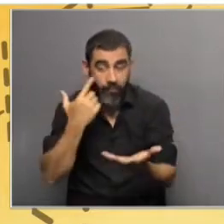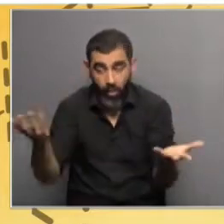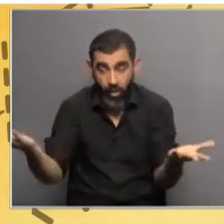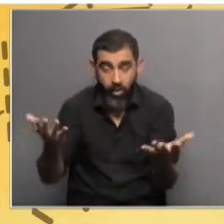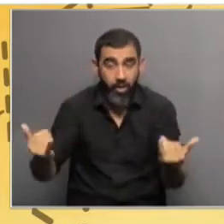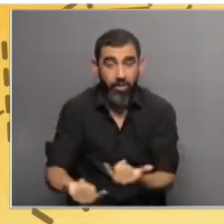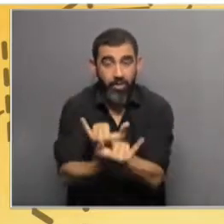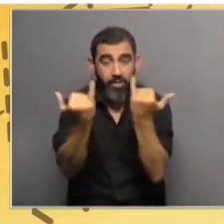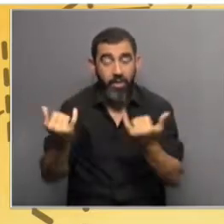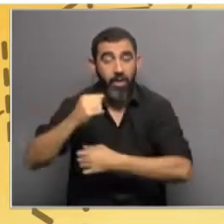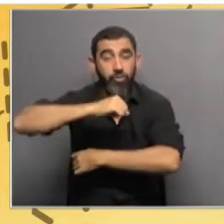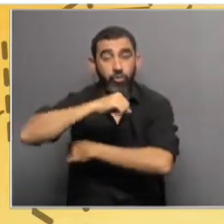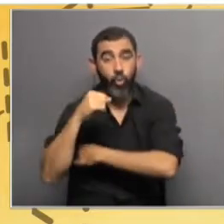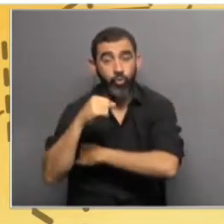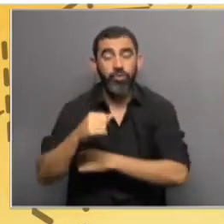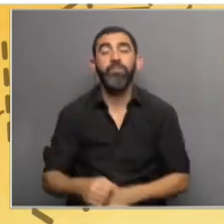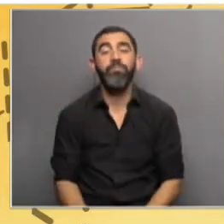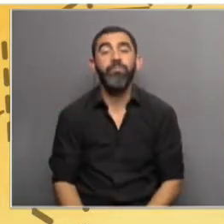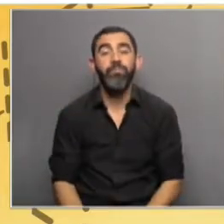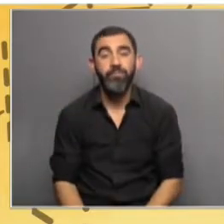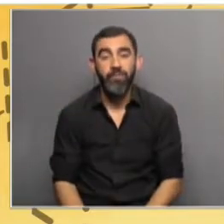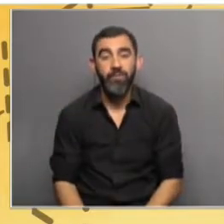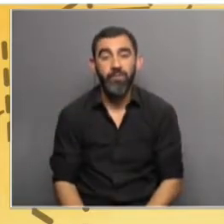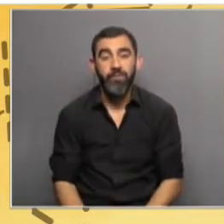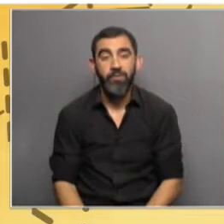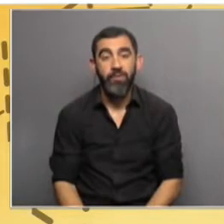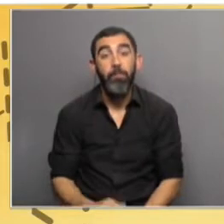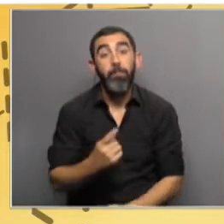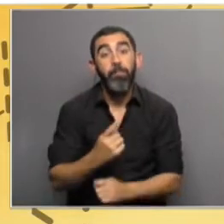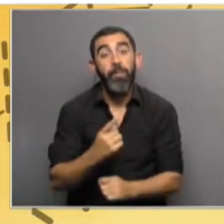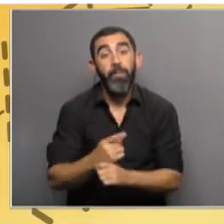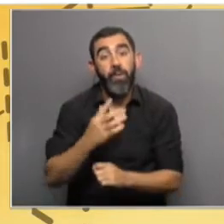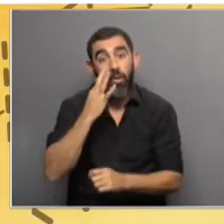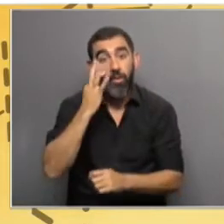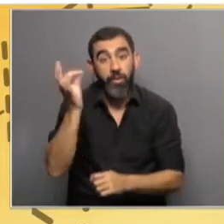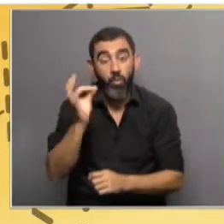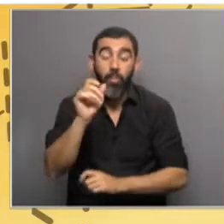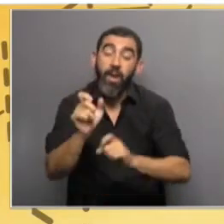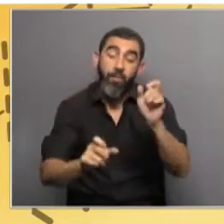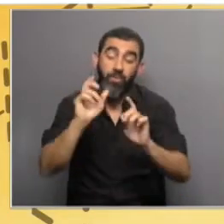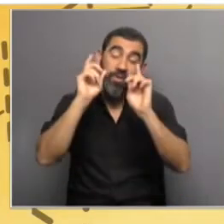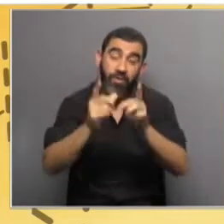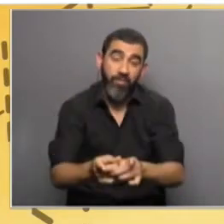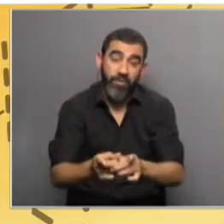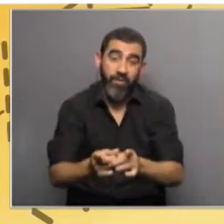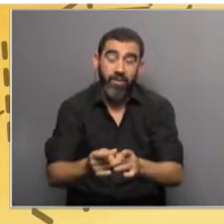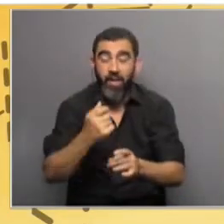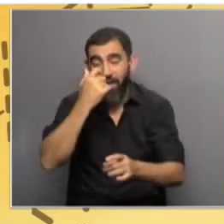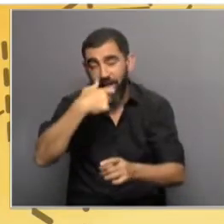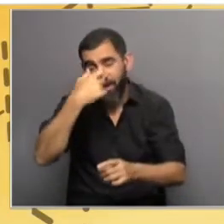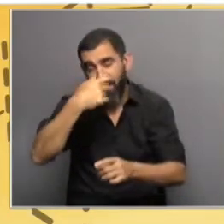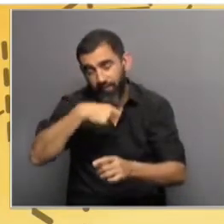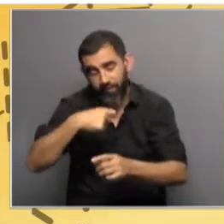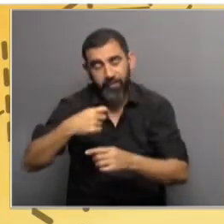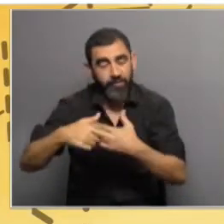estos días en Glasgow, Escocia, como bien decías. En primer lugar, Mariana, te pido disculpas y a la gente un refrío muy